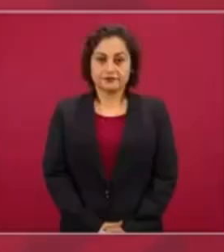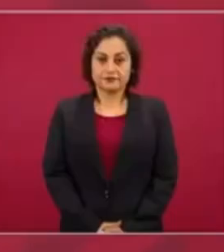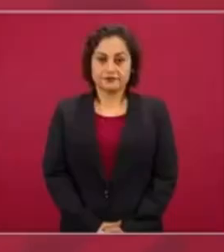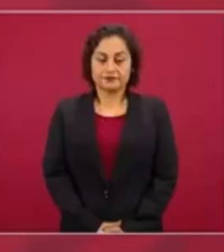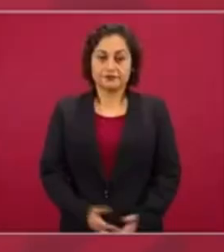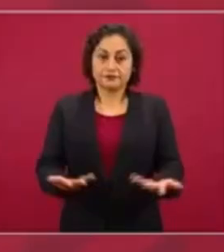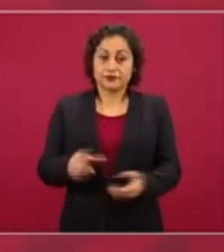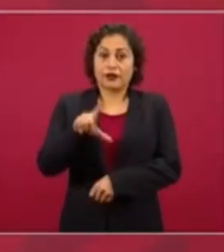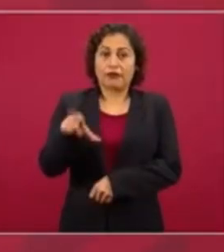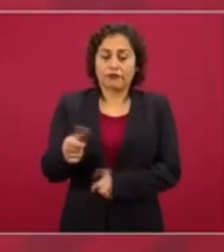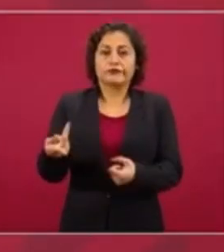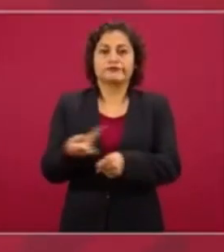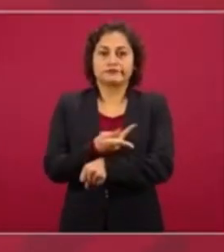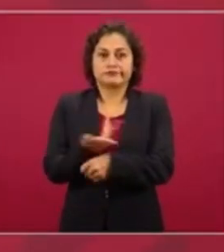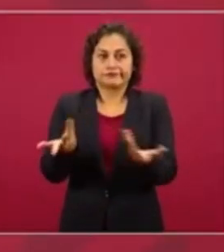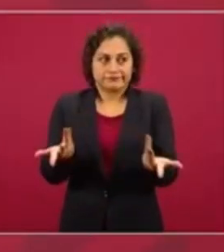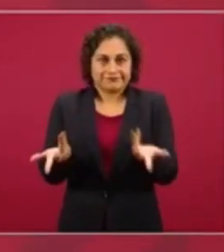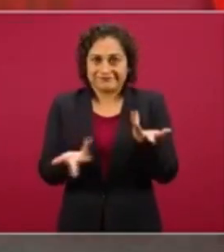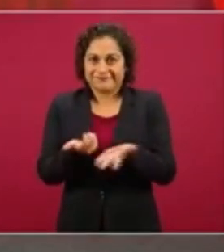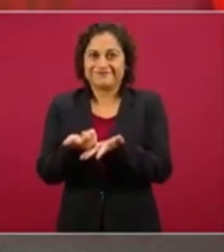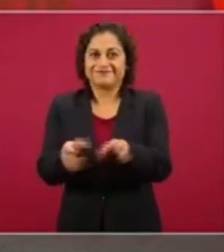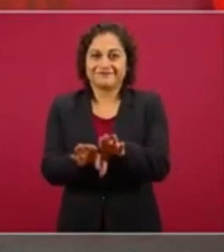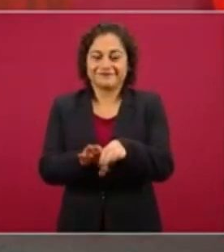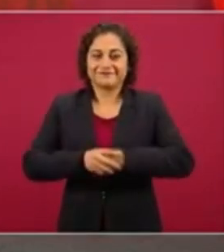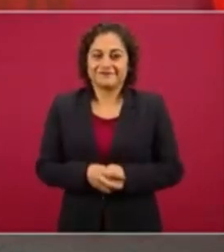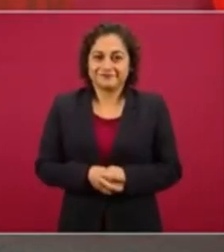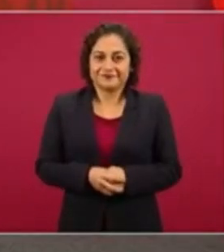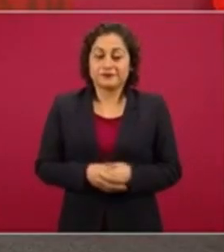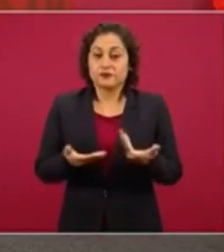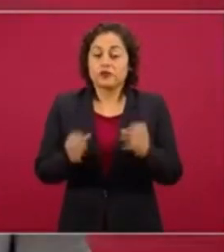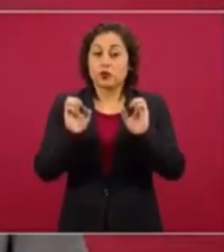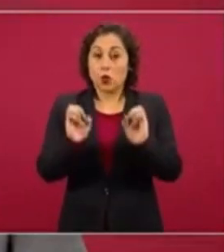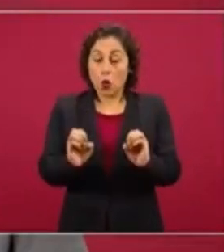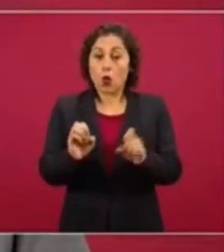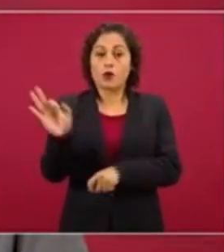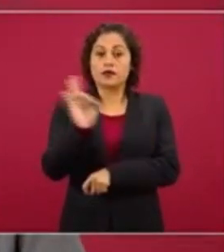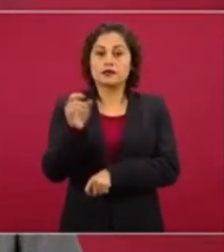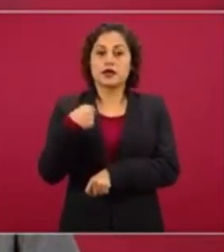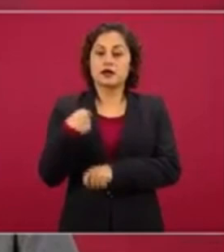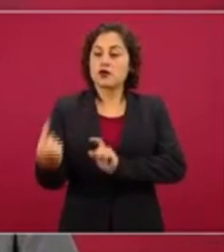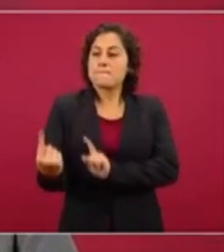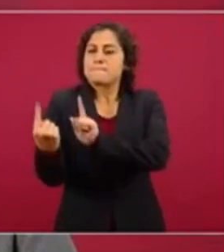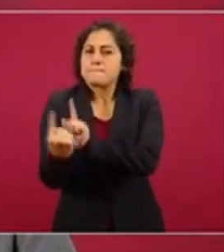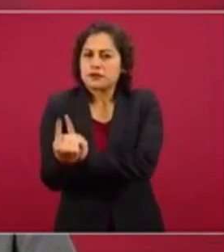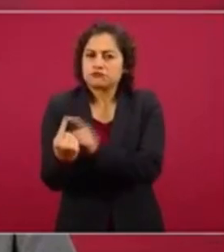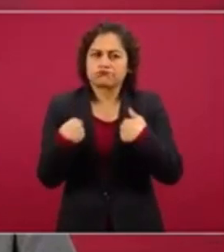¿Y qué se gana con eso? O que no guarde yo la sana distancia,